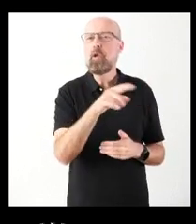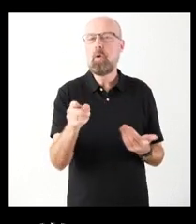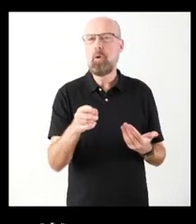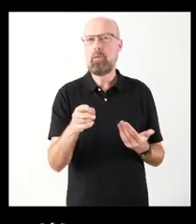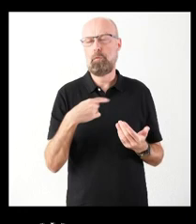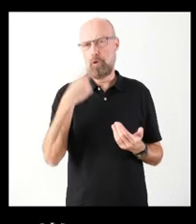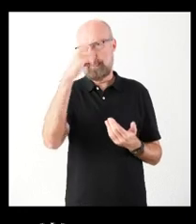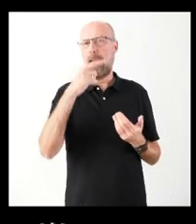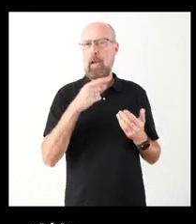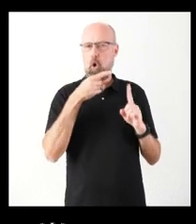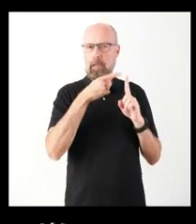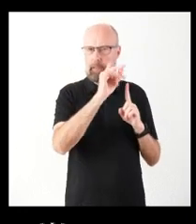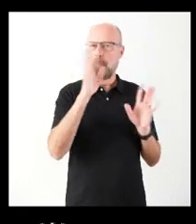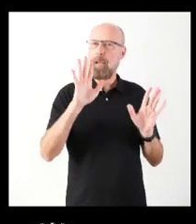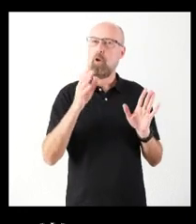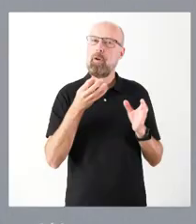intenciones, si es posible. Gracias.